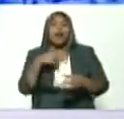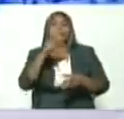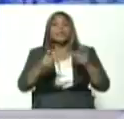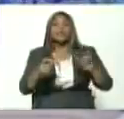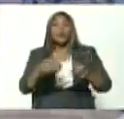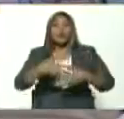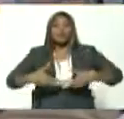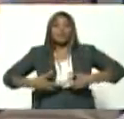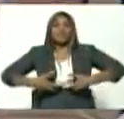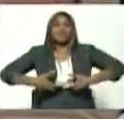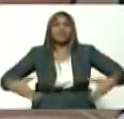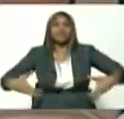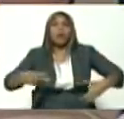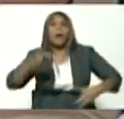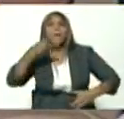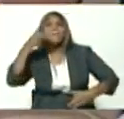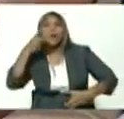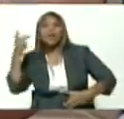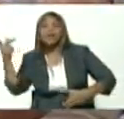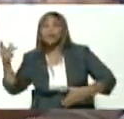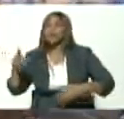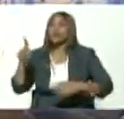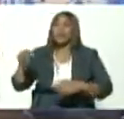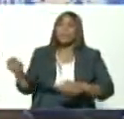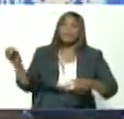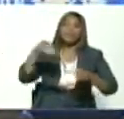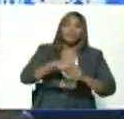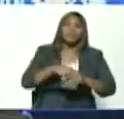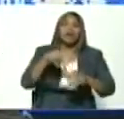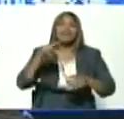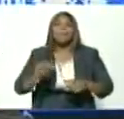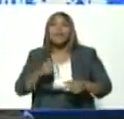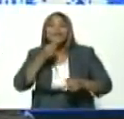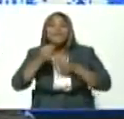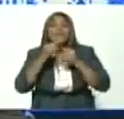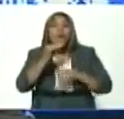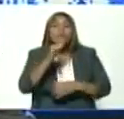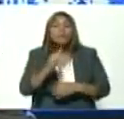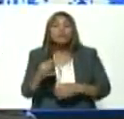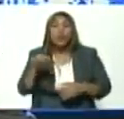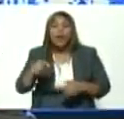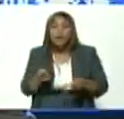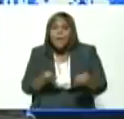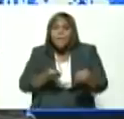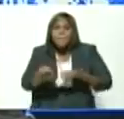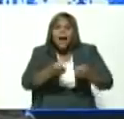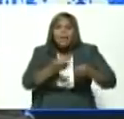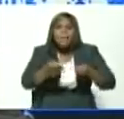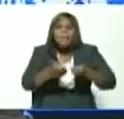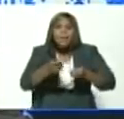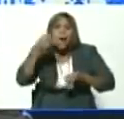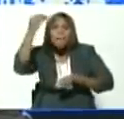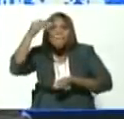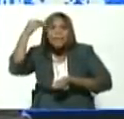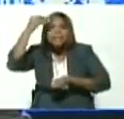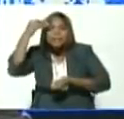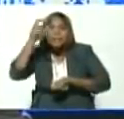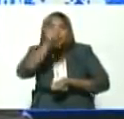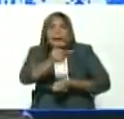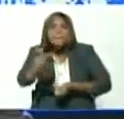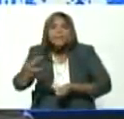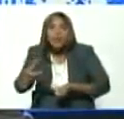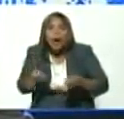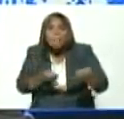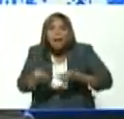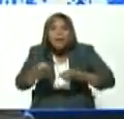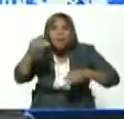los políticos de la élite y los medios y entonces ellos manipulan la opinión pública manipulan las